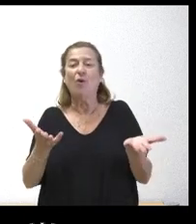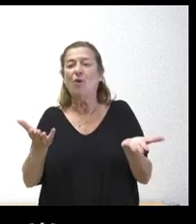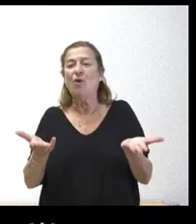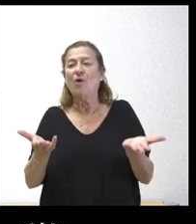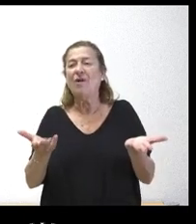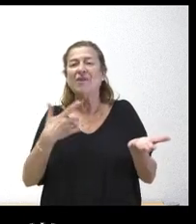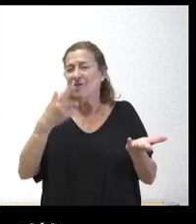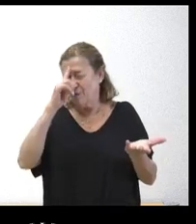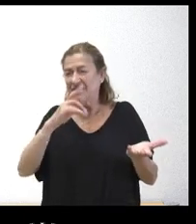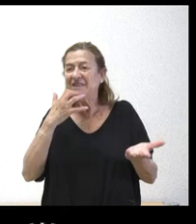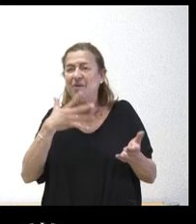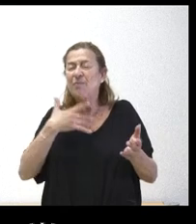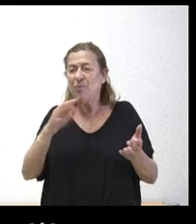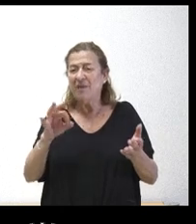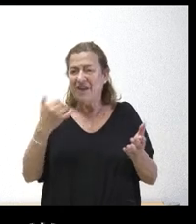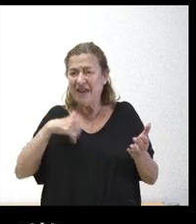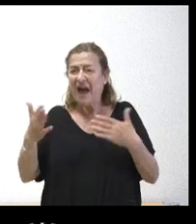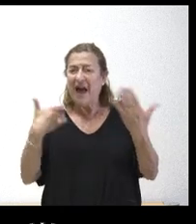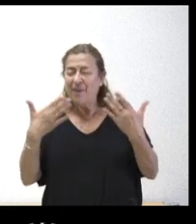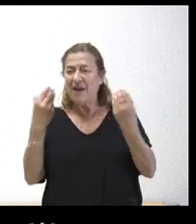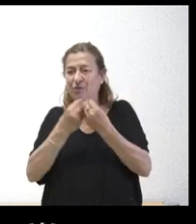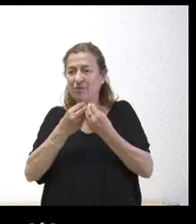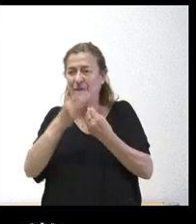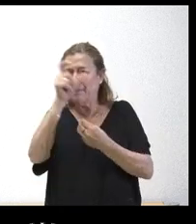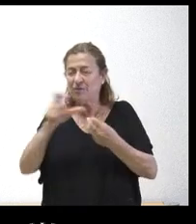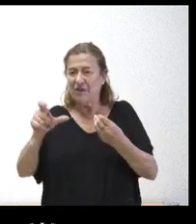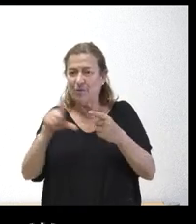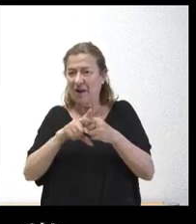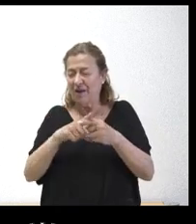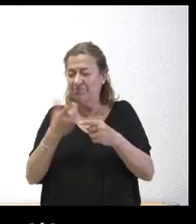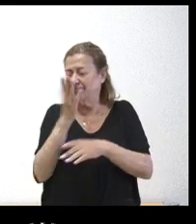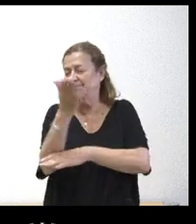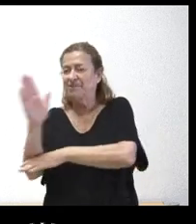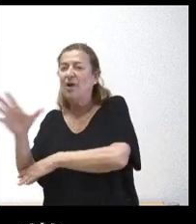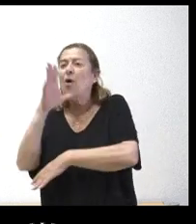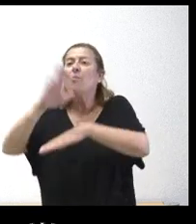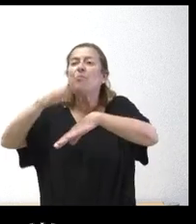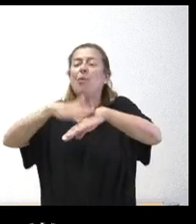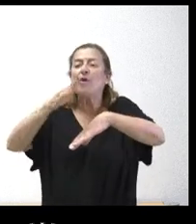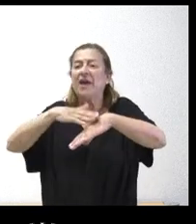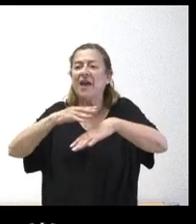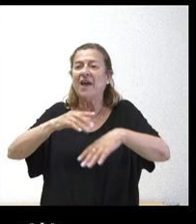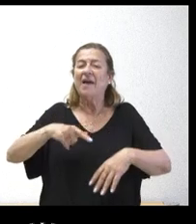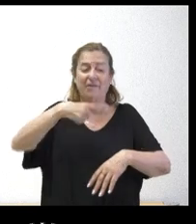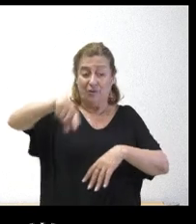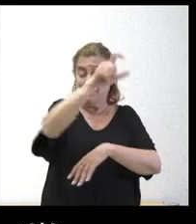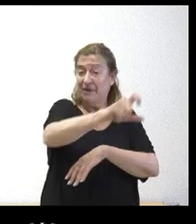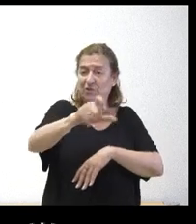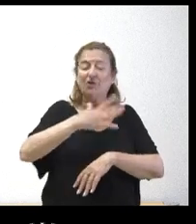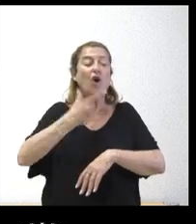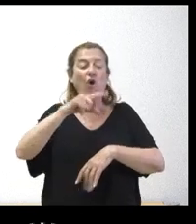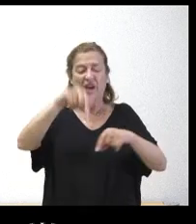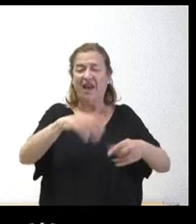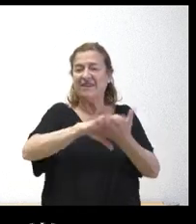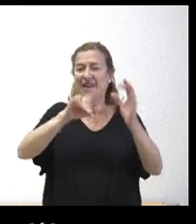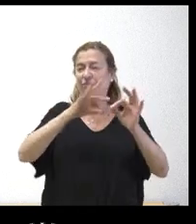no sé si incluso lo han podido llegar a hablar con los candidatos ¿cuál es el motivo por el eligen otras comunidades autónomas en lugar de Castilla y León?